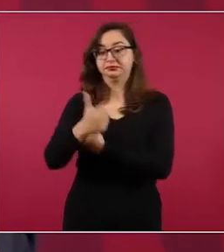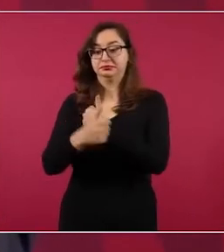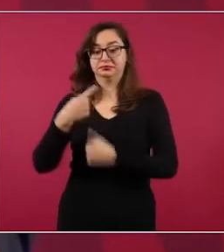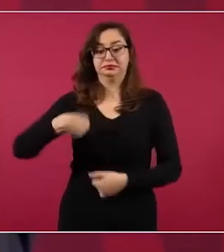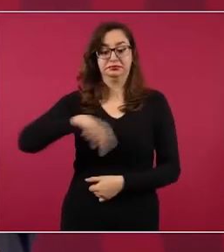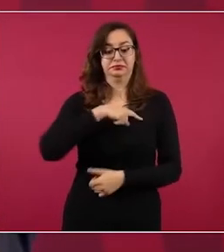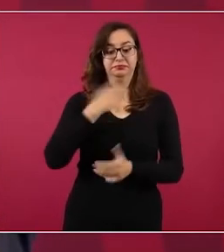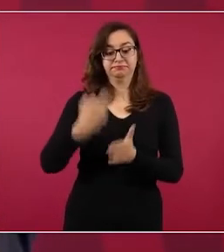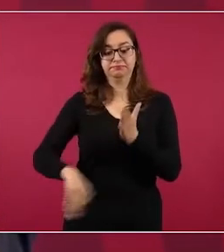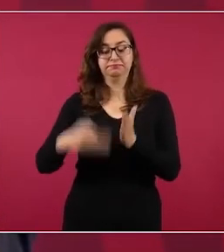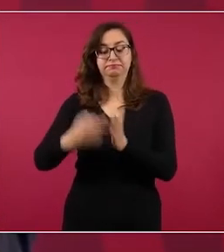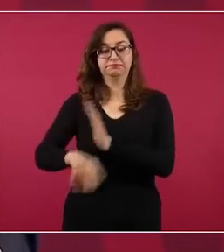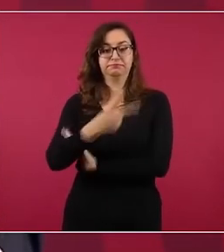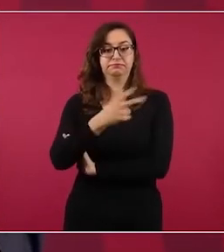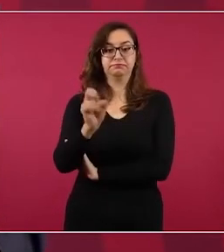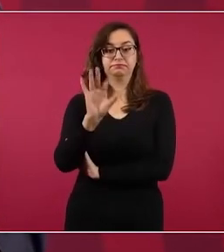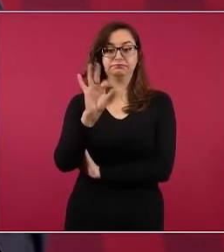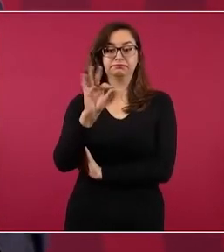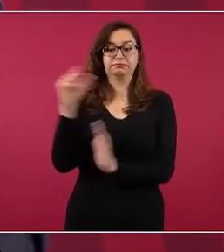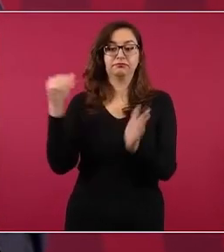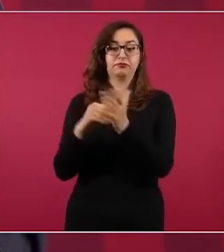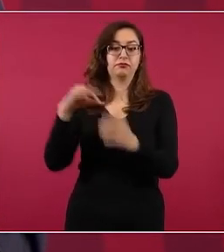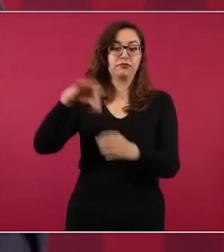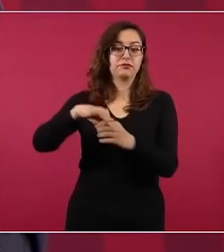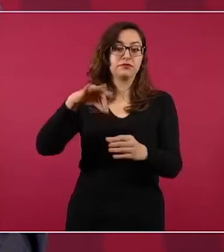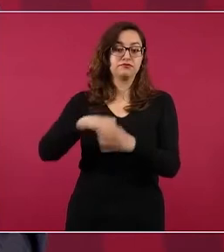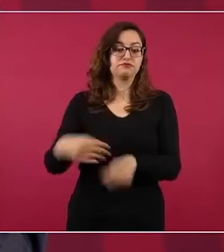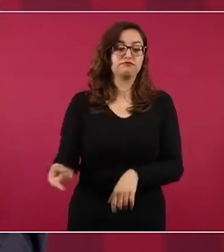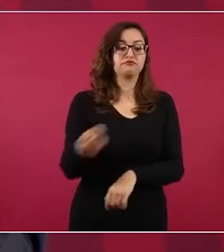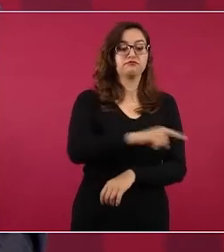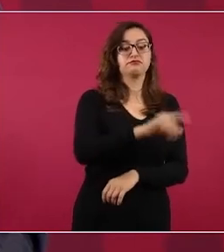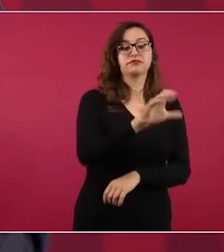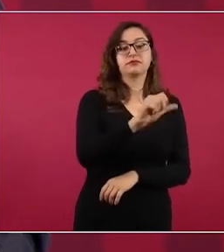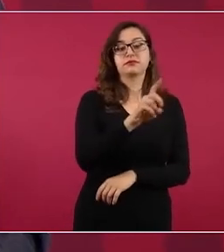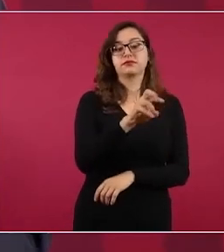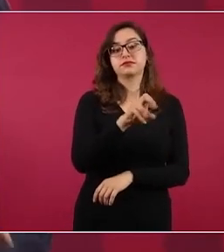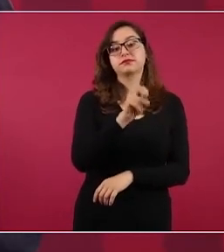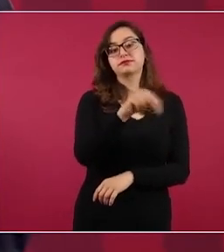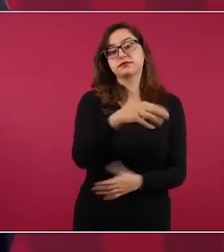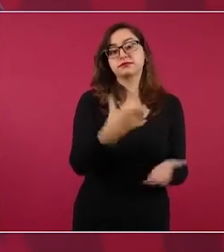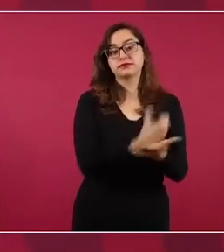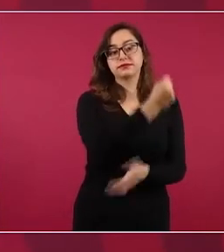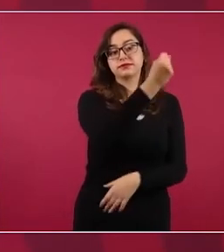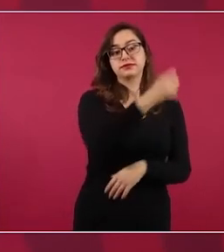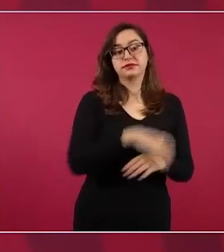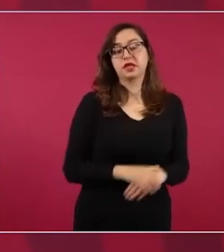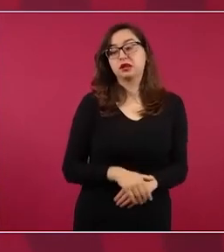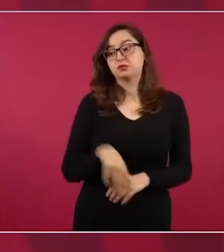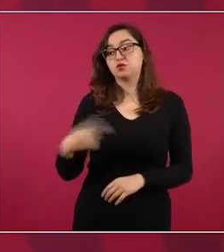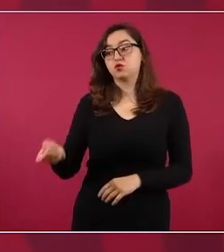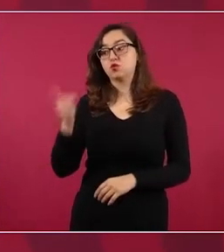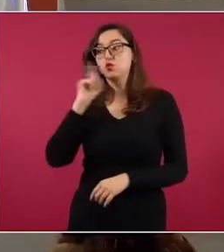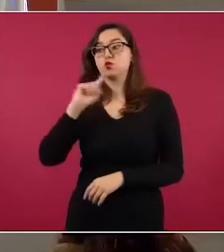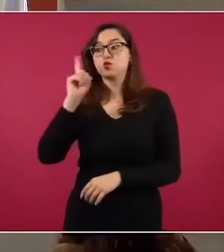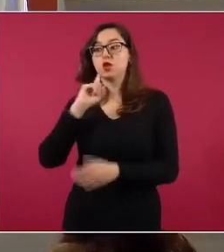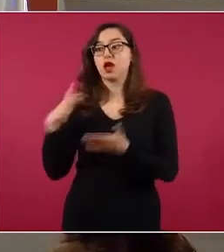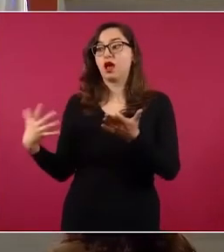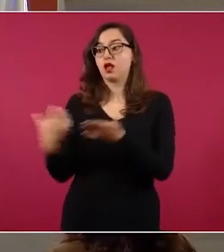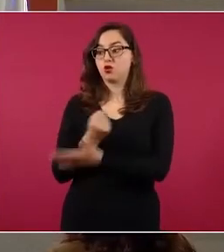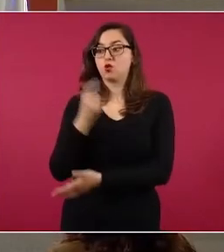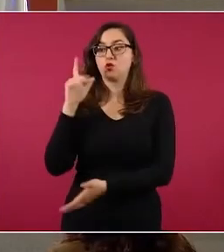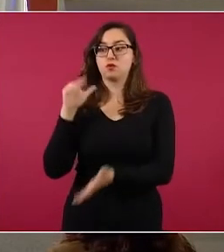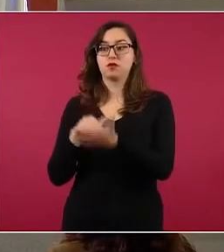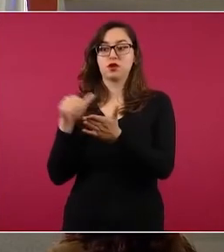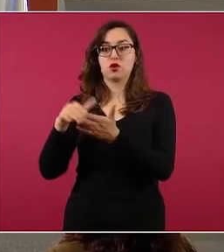votos por los que supuestamente ganó Calderón. Y ella se llevó como un millón.